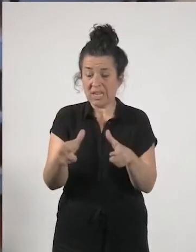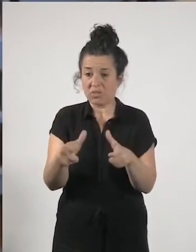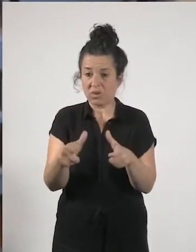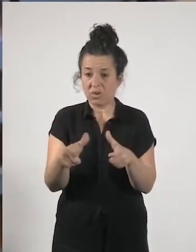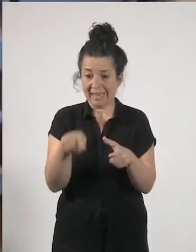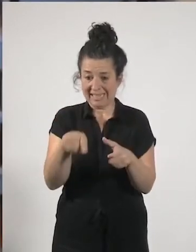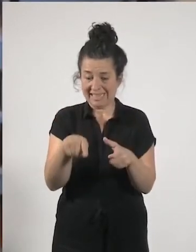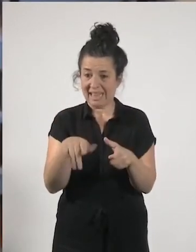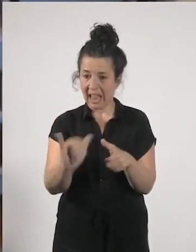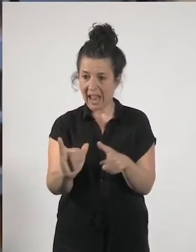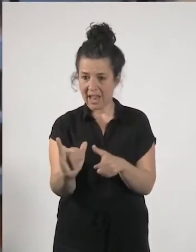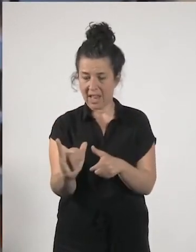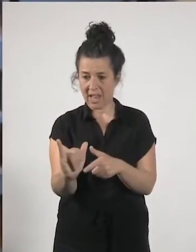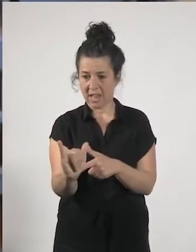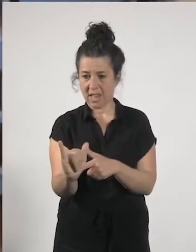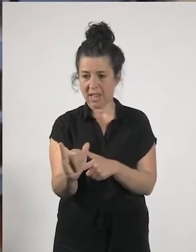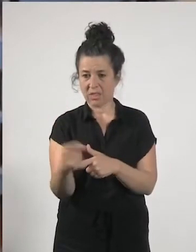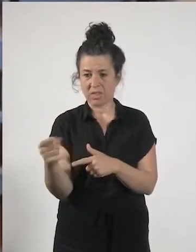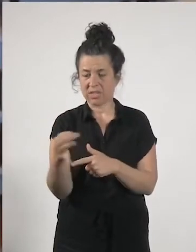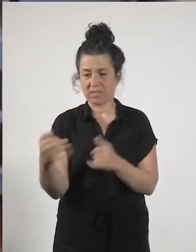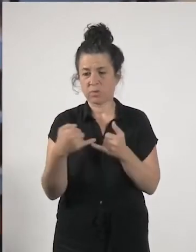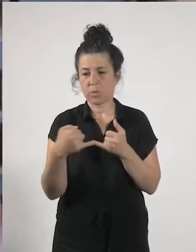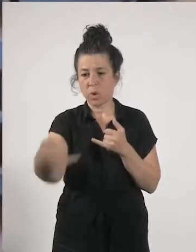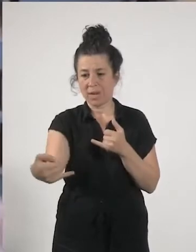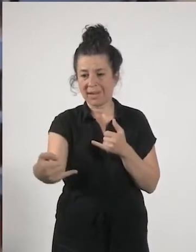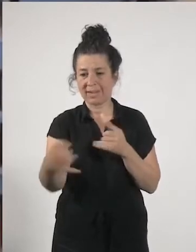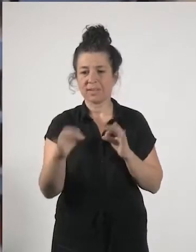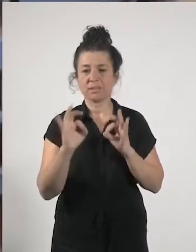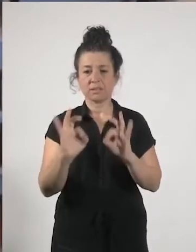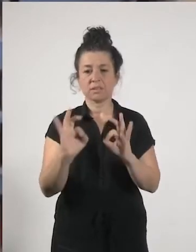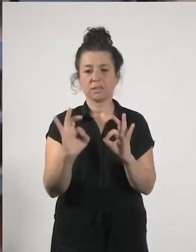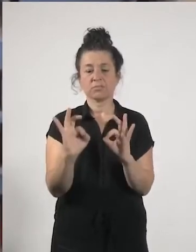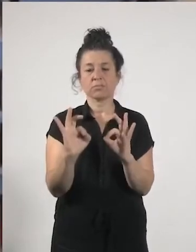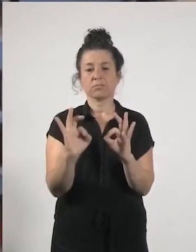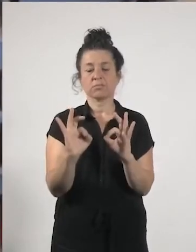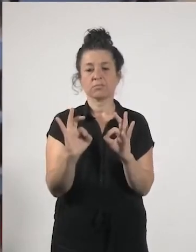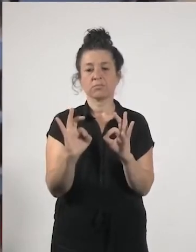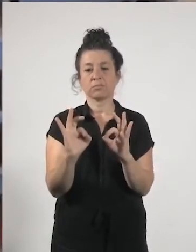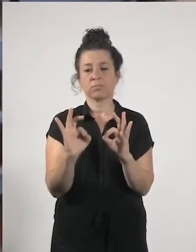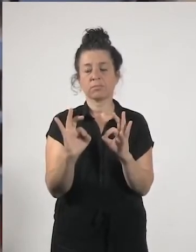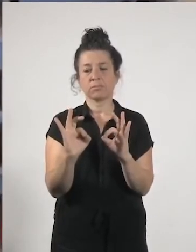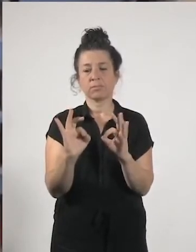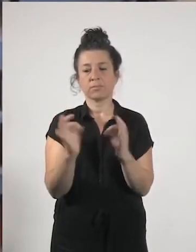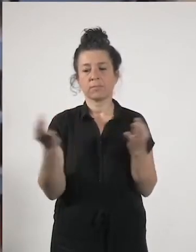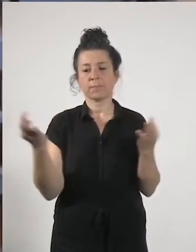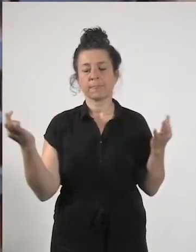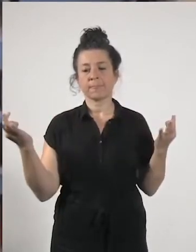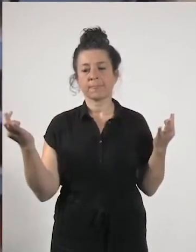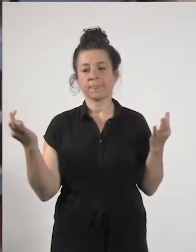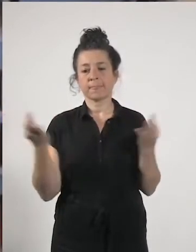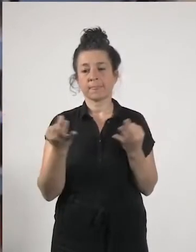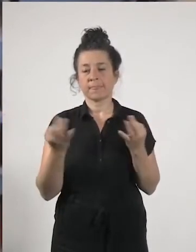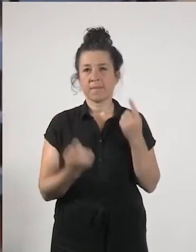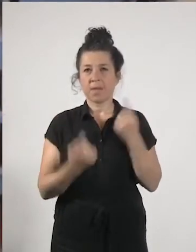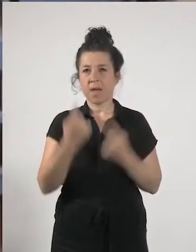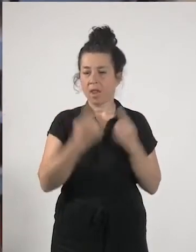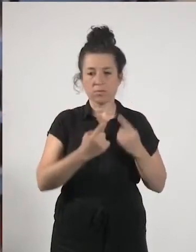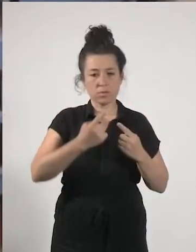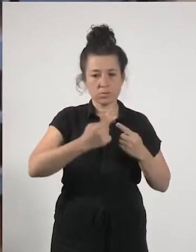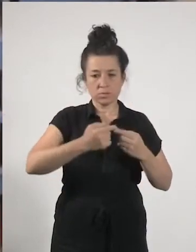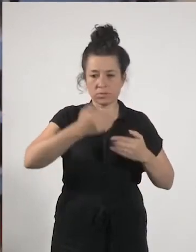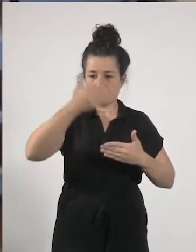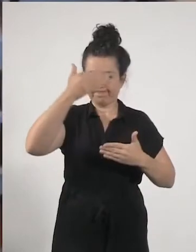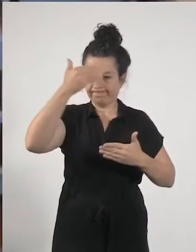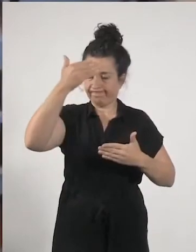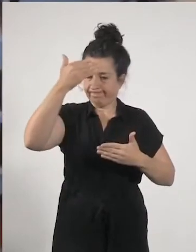poco en esa línea yo creo que debería de haber líneas rojas de bueno